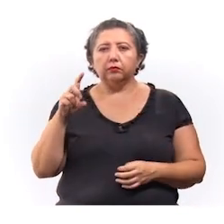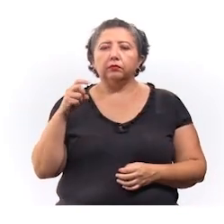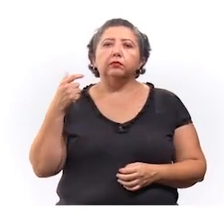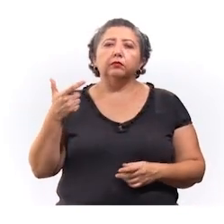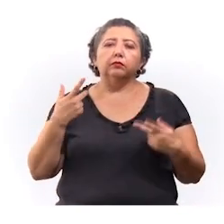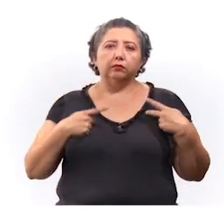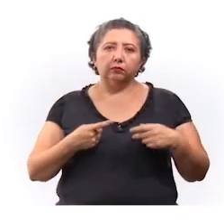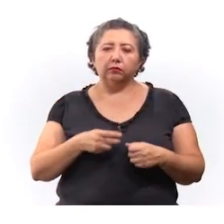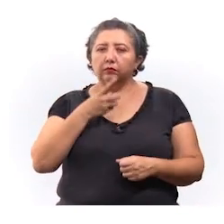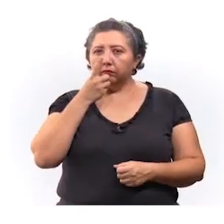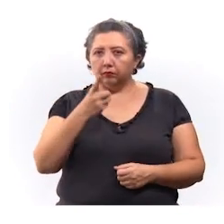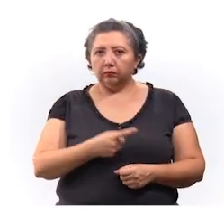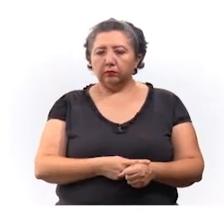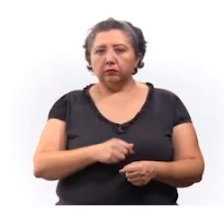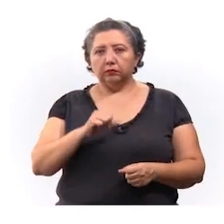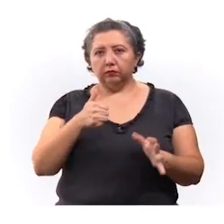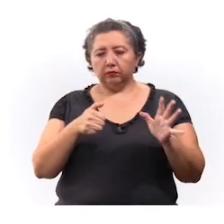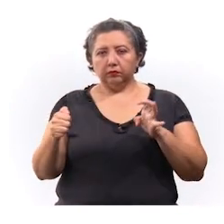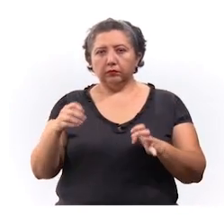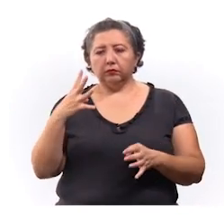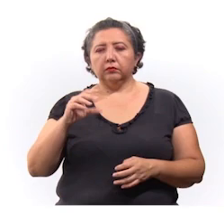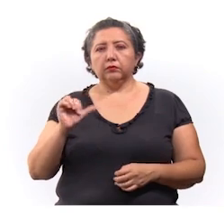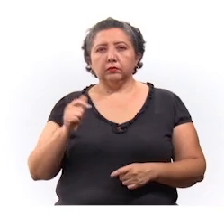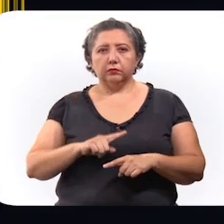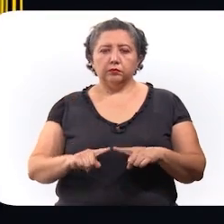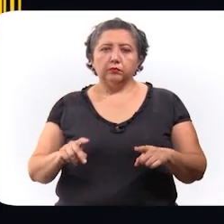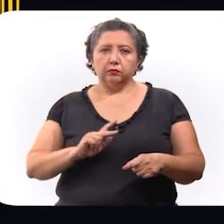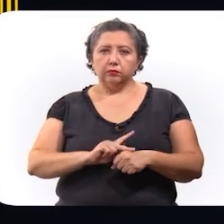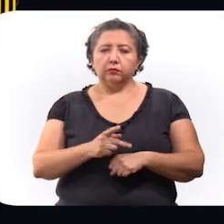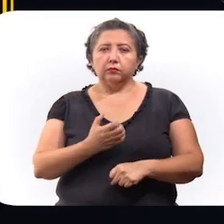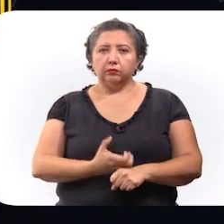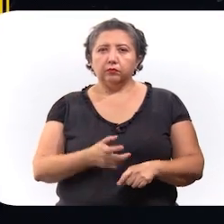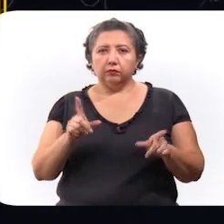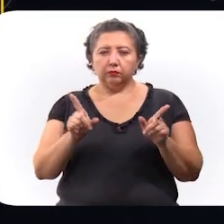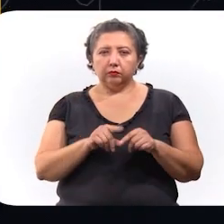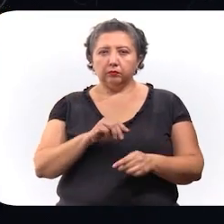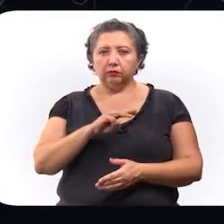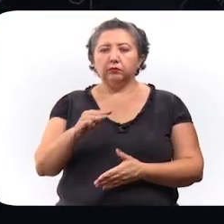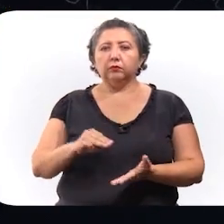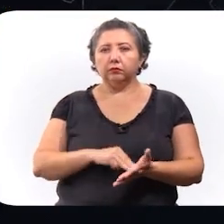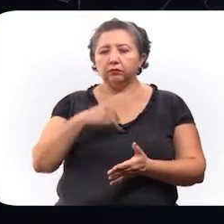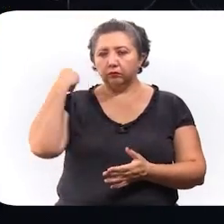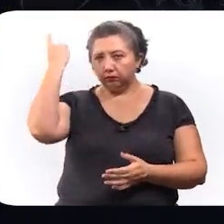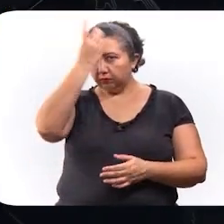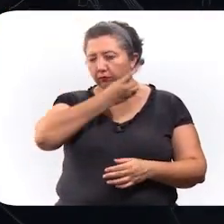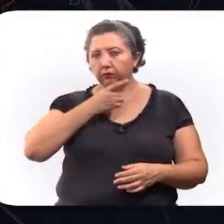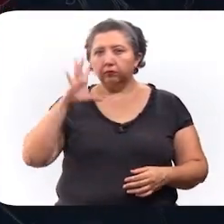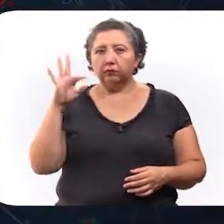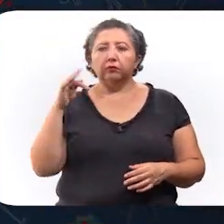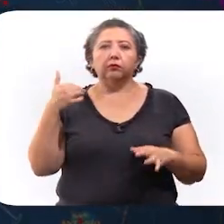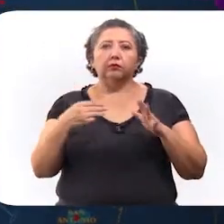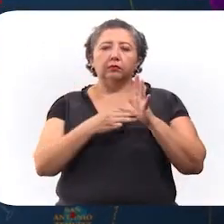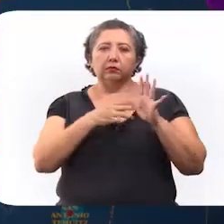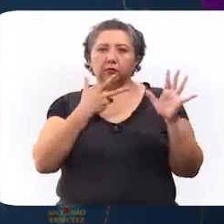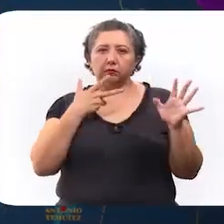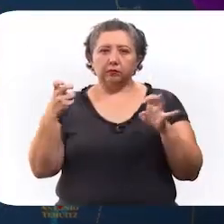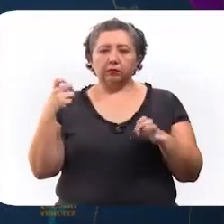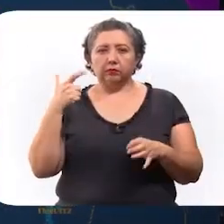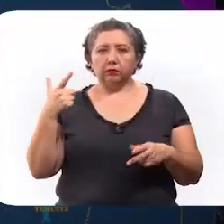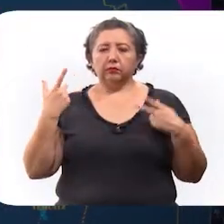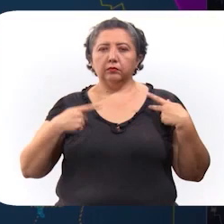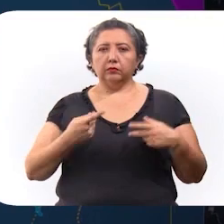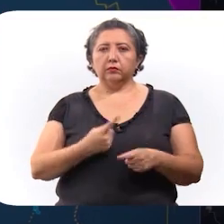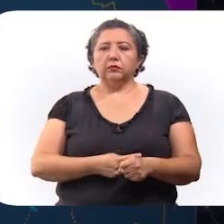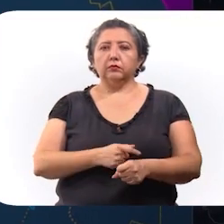casos positivos, 604 son de otro país u otro estado. Específicamente, en Mérida se han diagnosticado 46,807